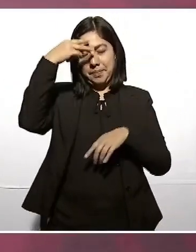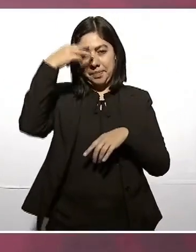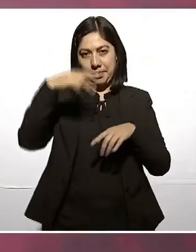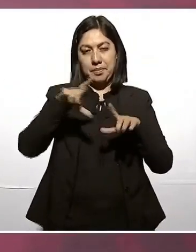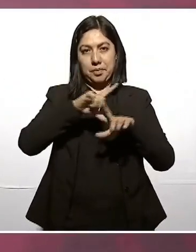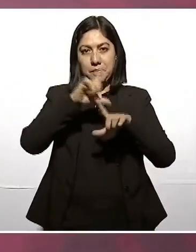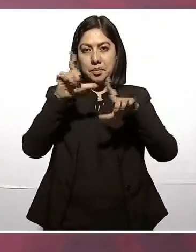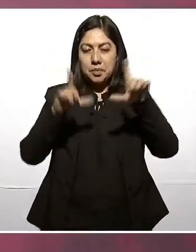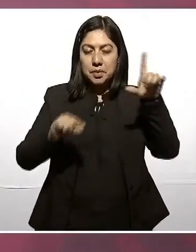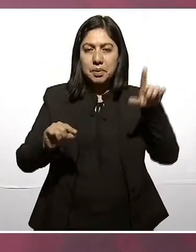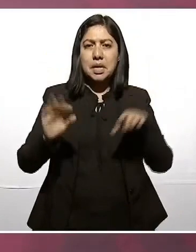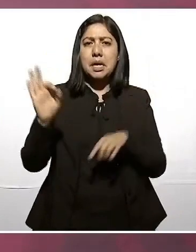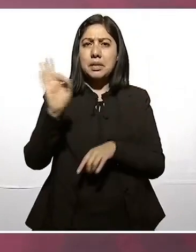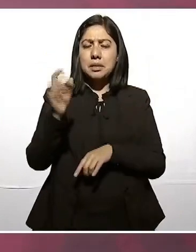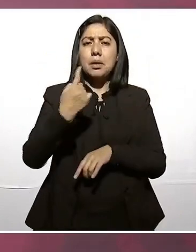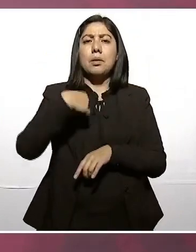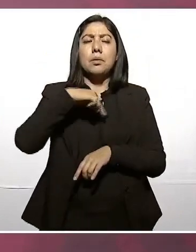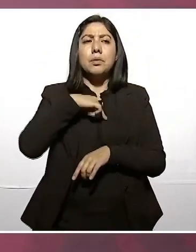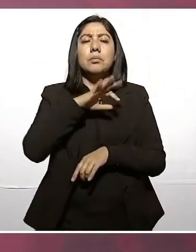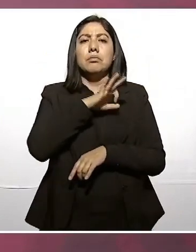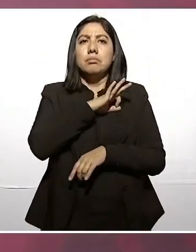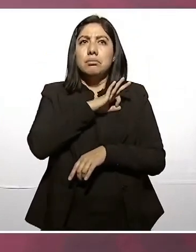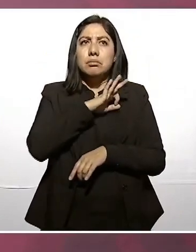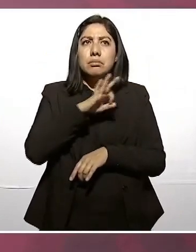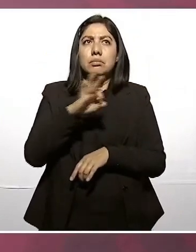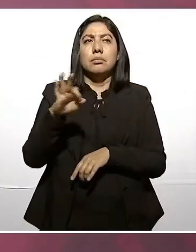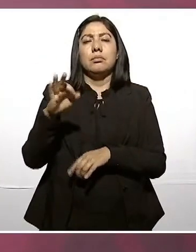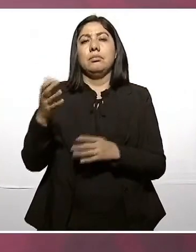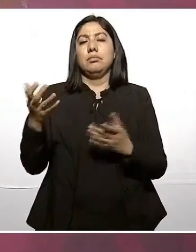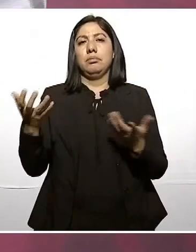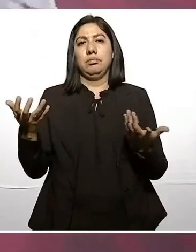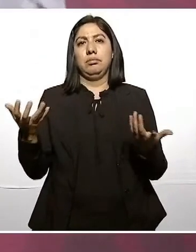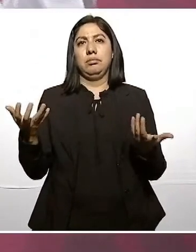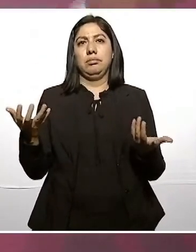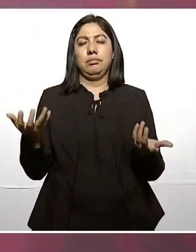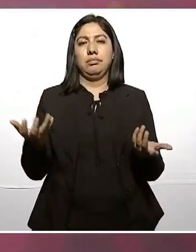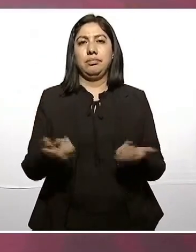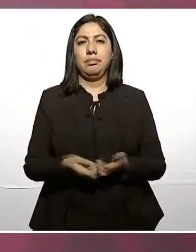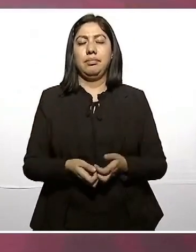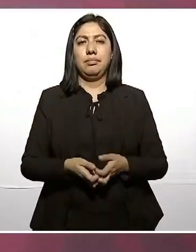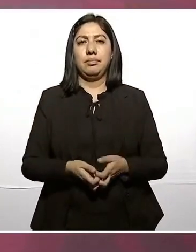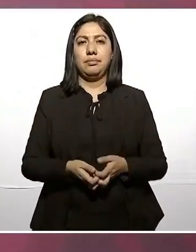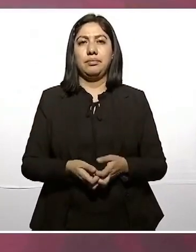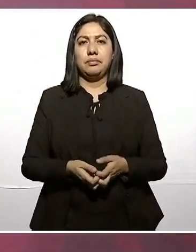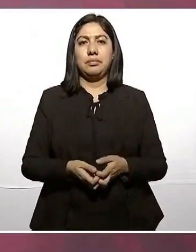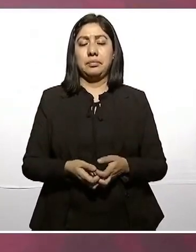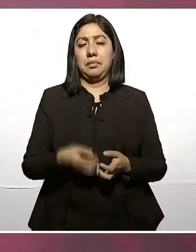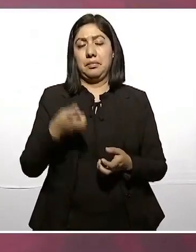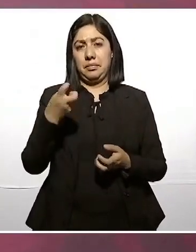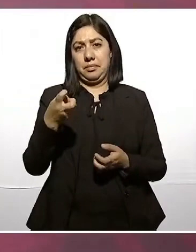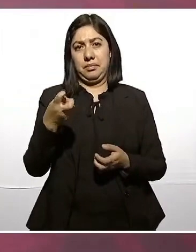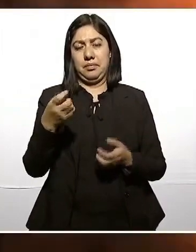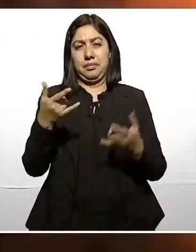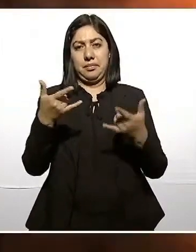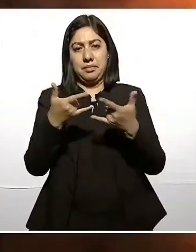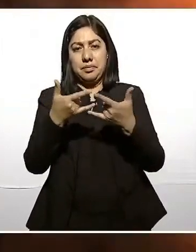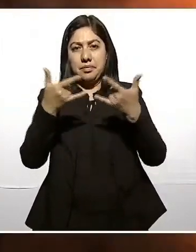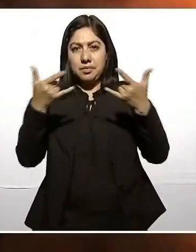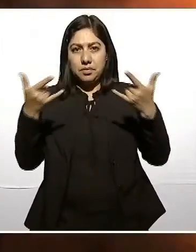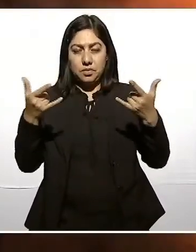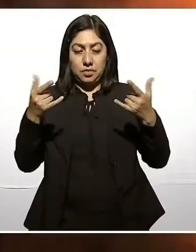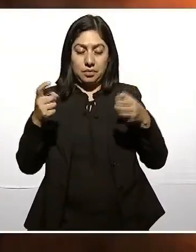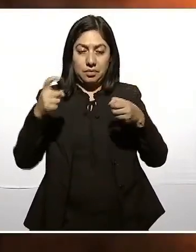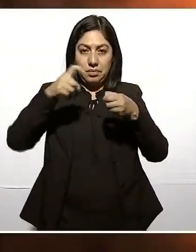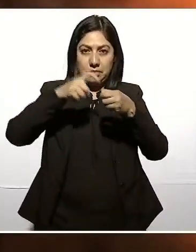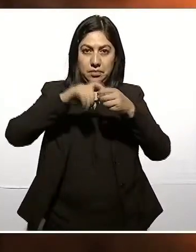Podemos injertarnos en la historia del mundo,